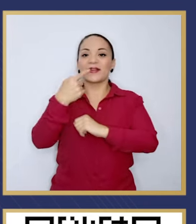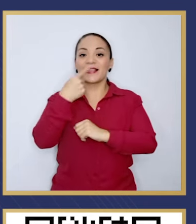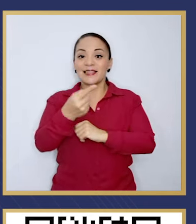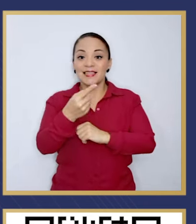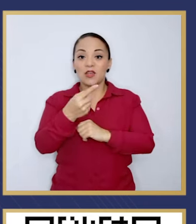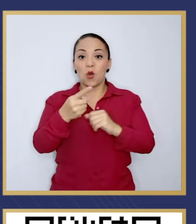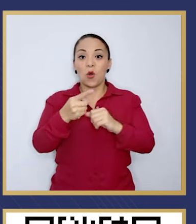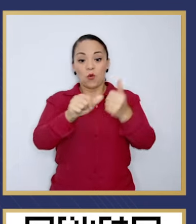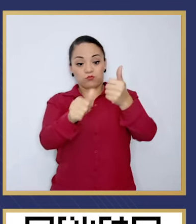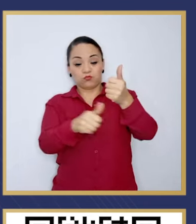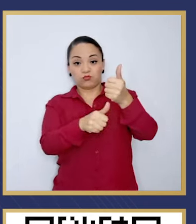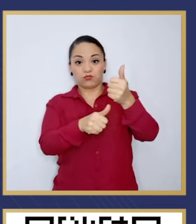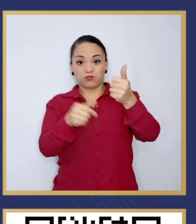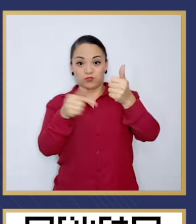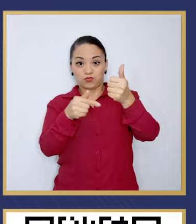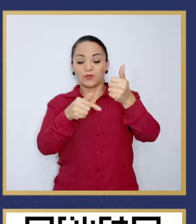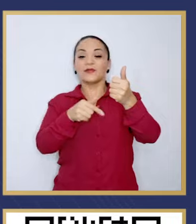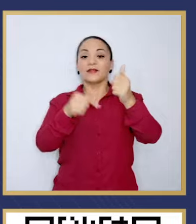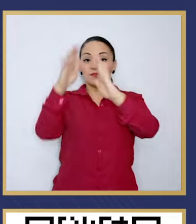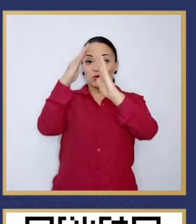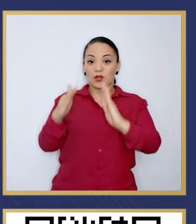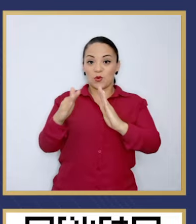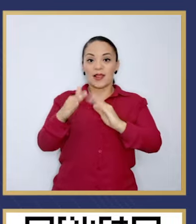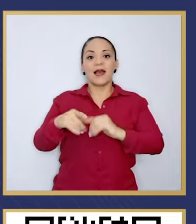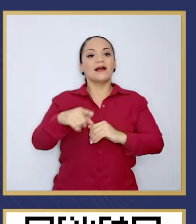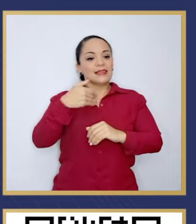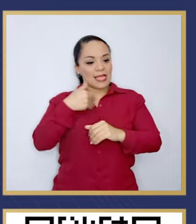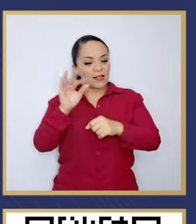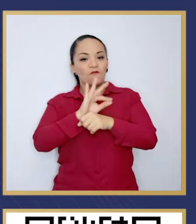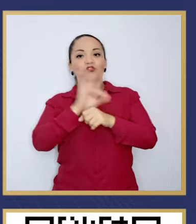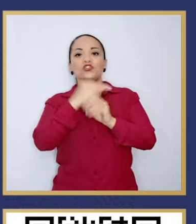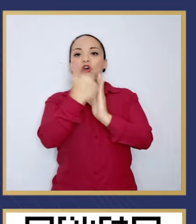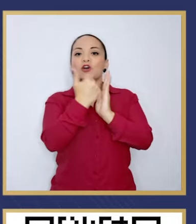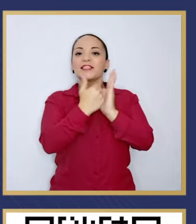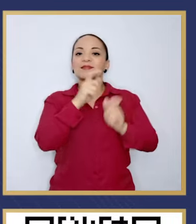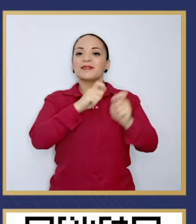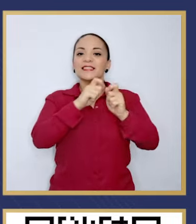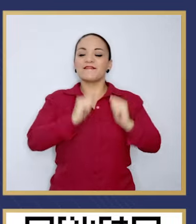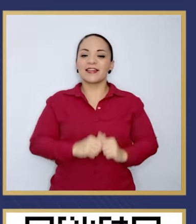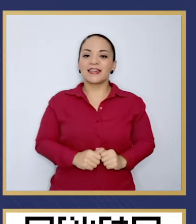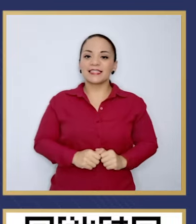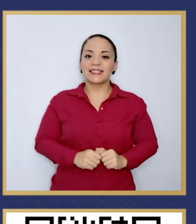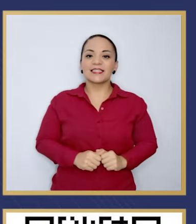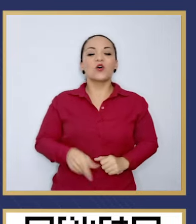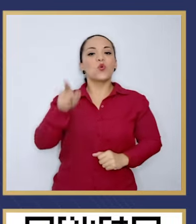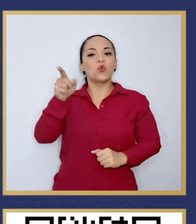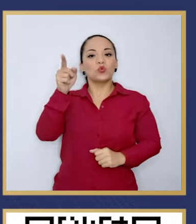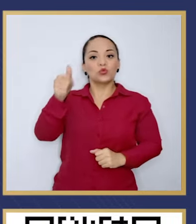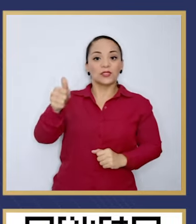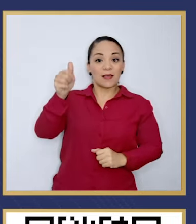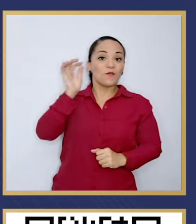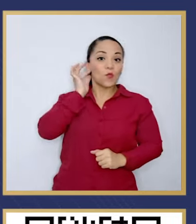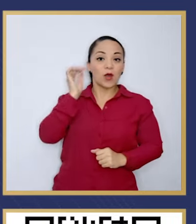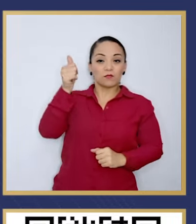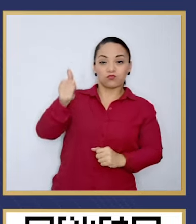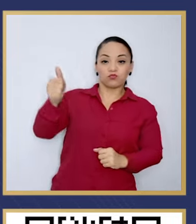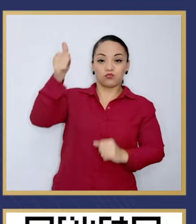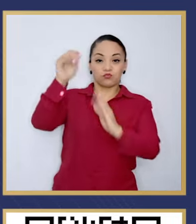muy establecidas y usted debe dedicarse, Contraloría, a ver todos,